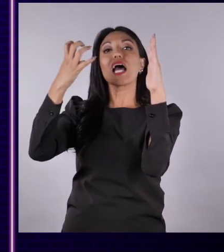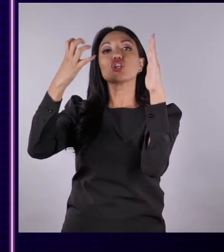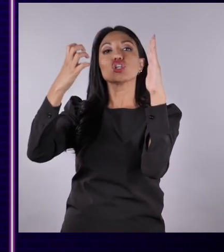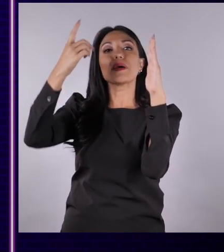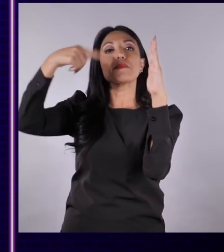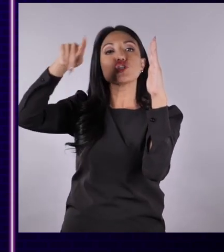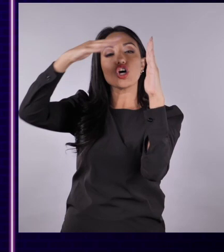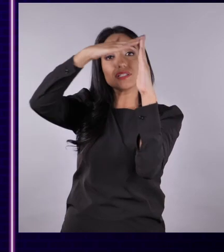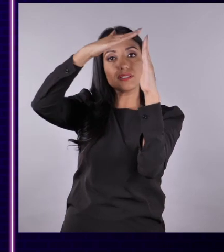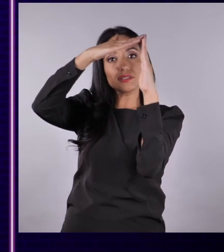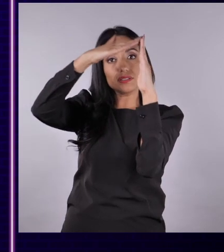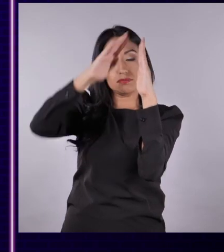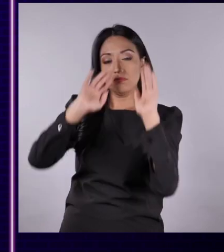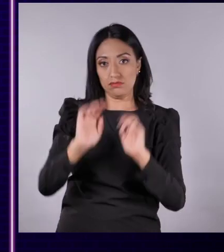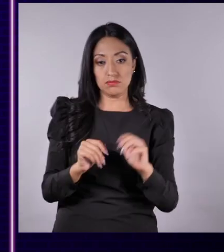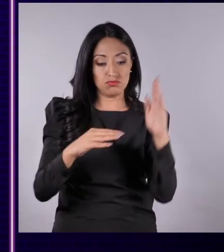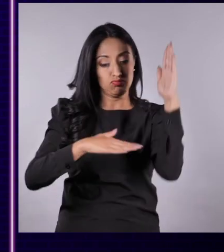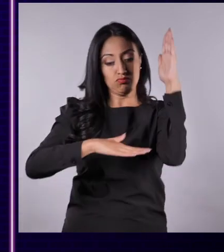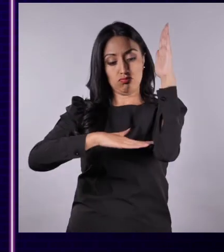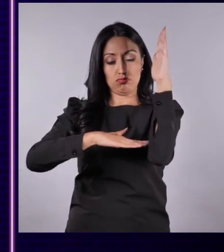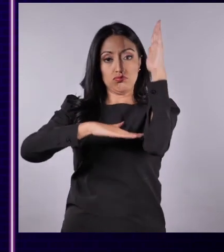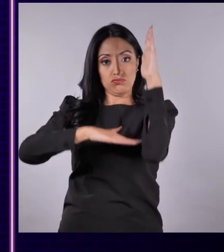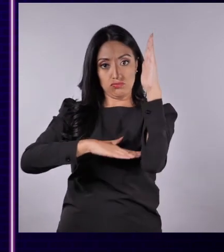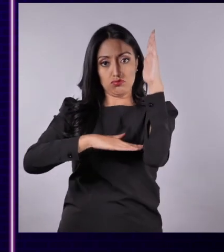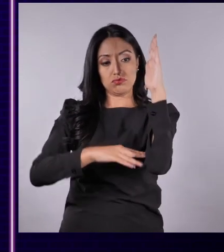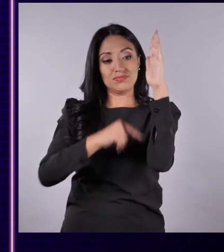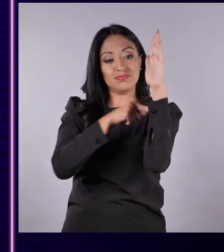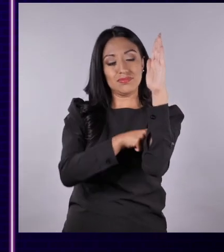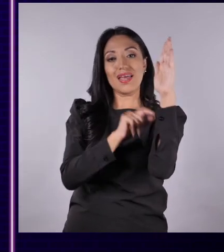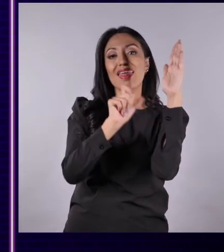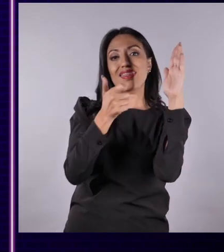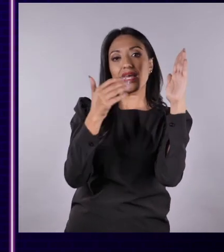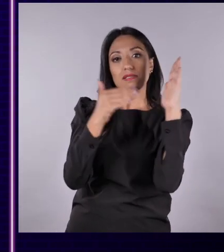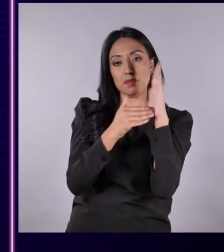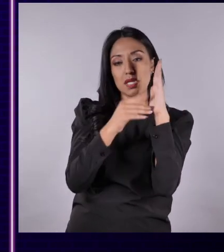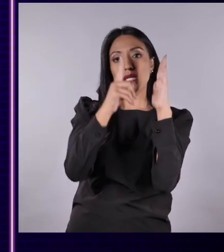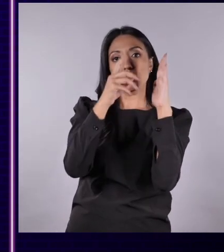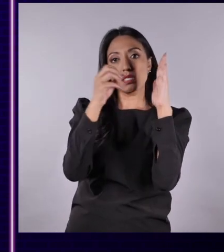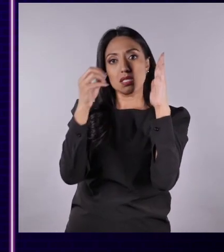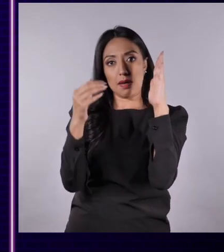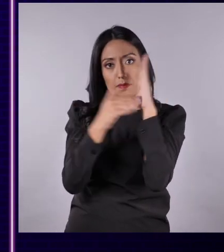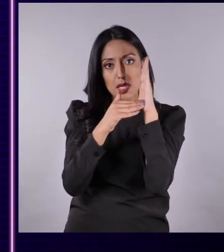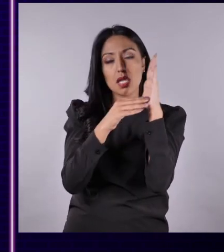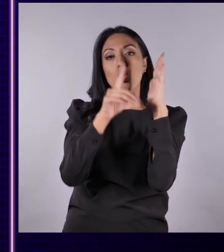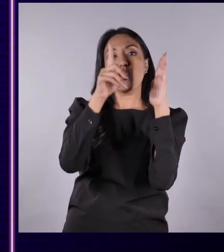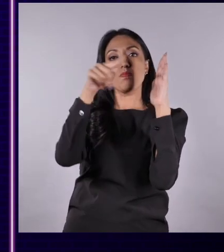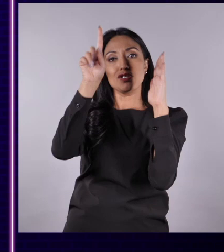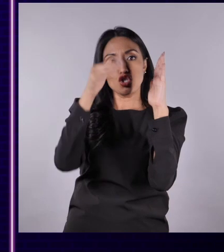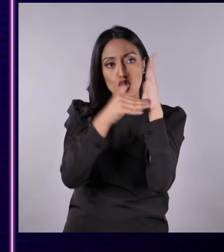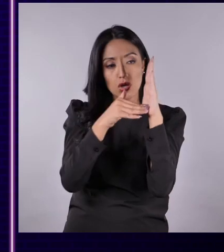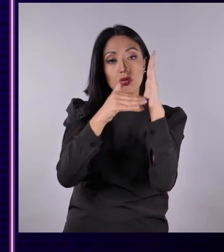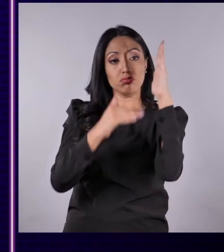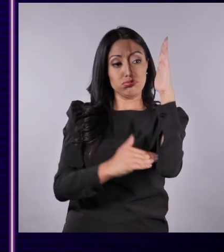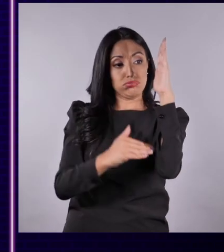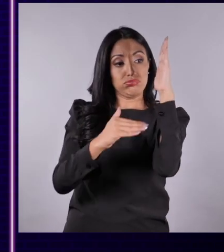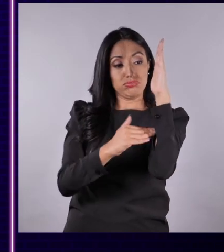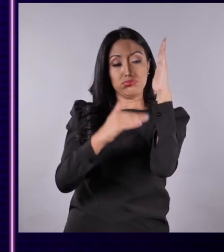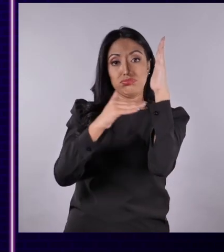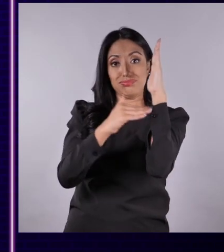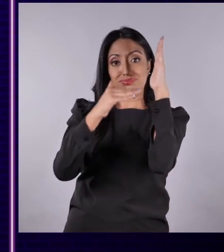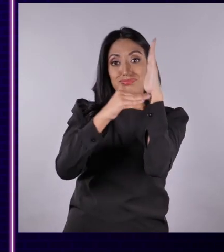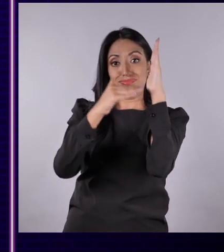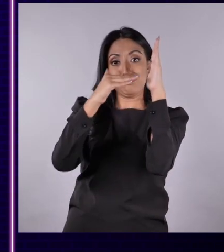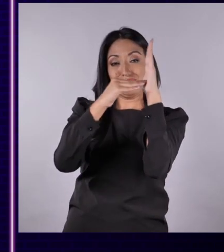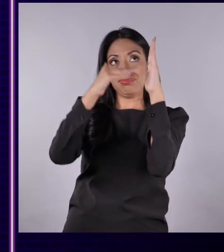.499. Vamos a empezar con números bajitos, como 10.000, luego 100.000, luego 1.000.000,